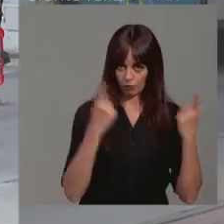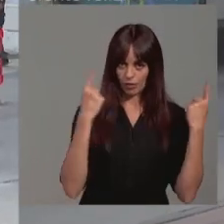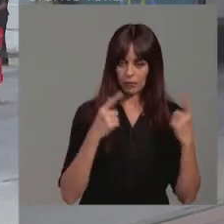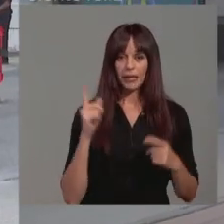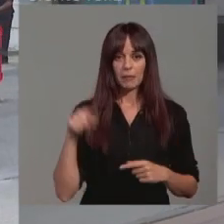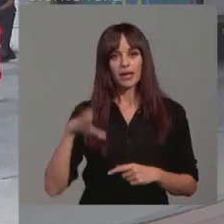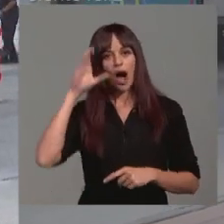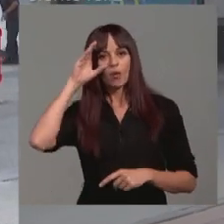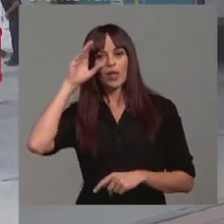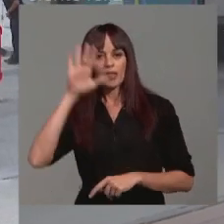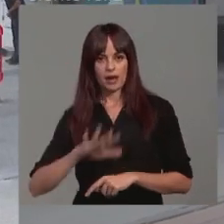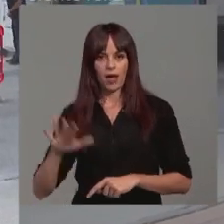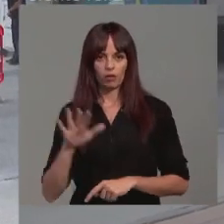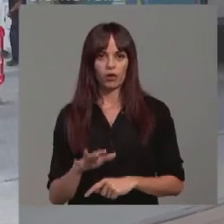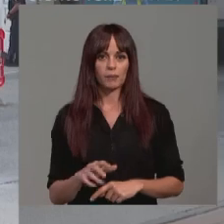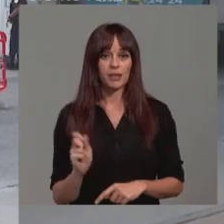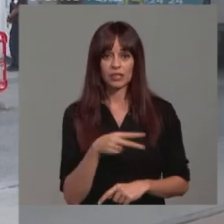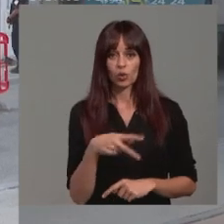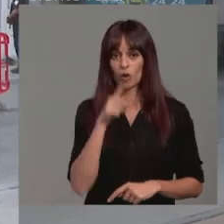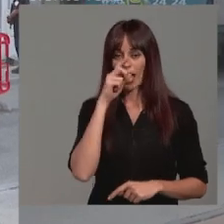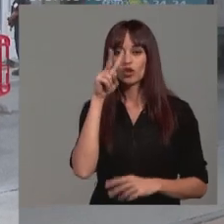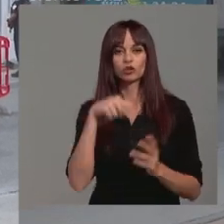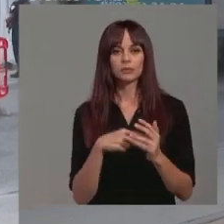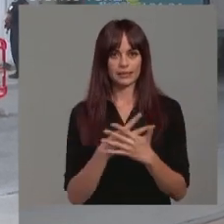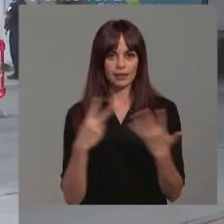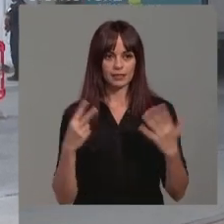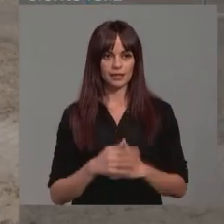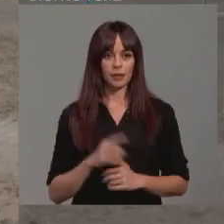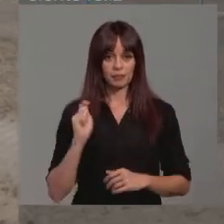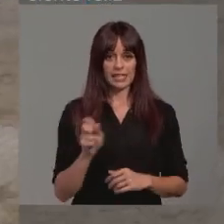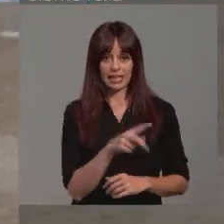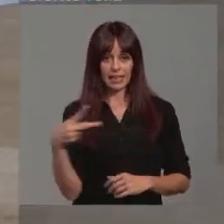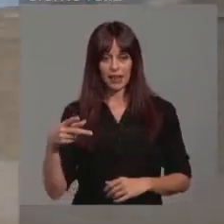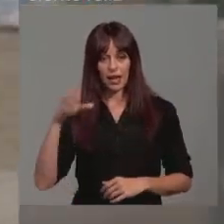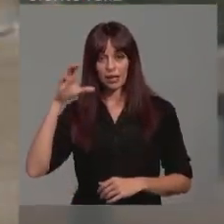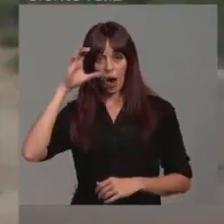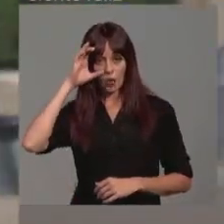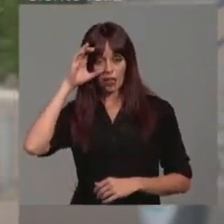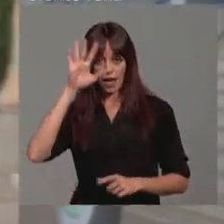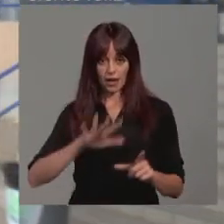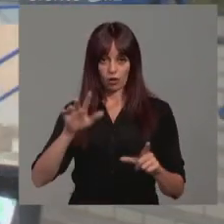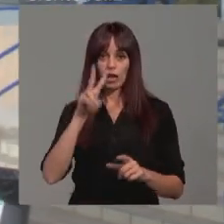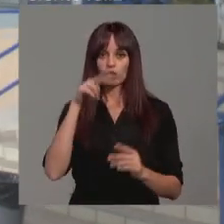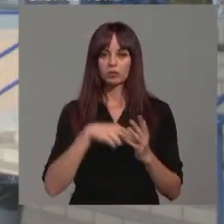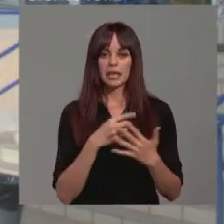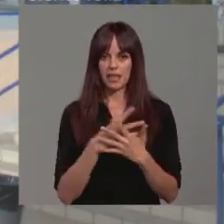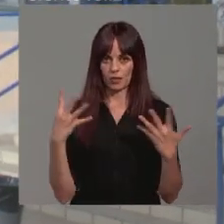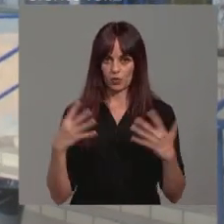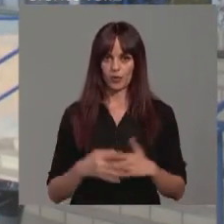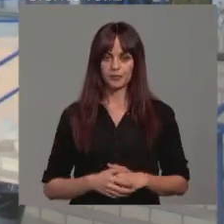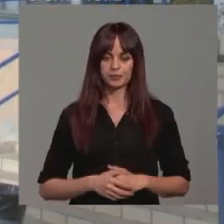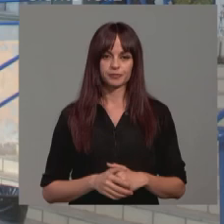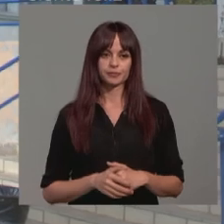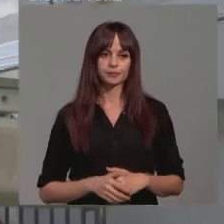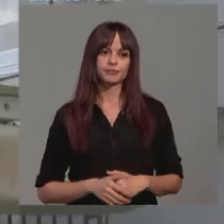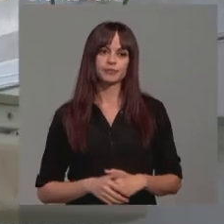a la Audiencia Nacional, la resolución es del año 2017, y la sentencia a Audiencia Nacional es del 2019, que si bien es